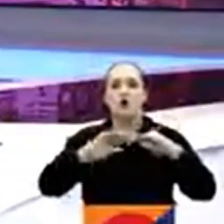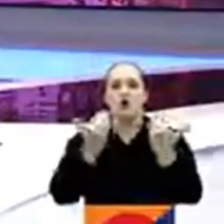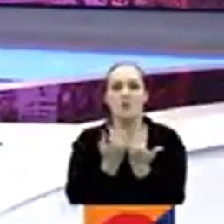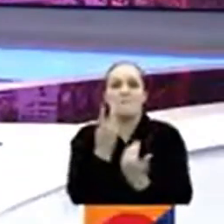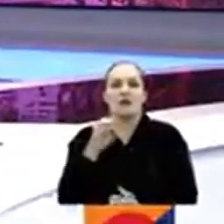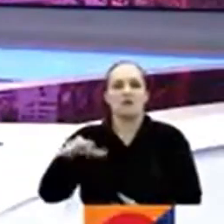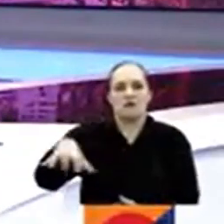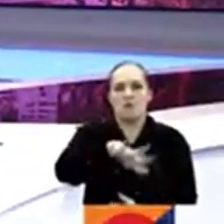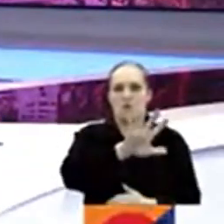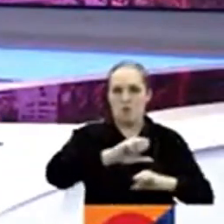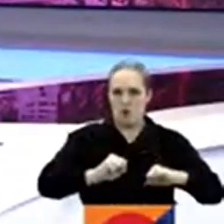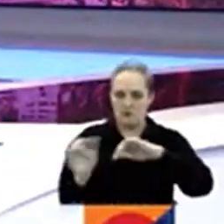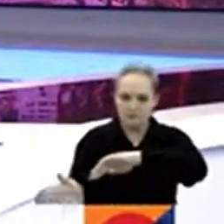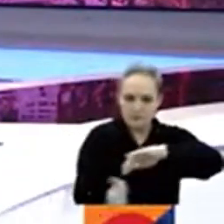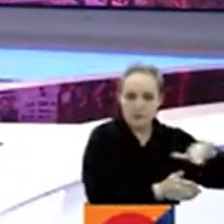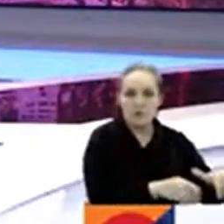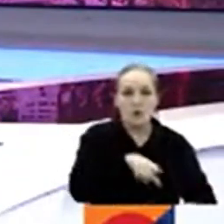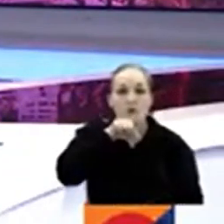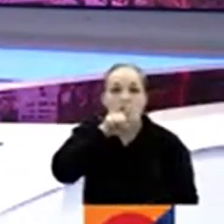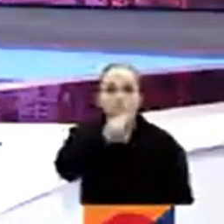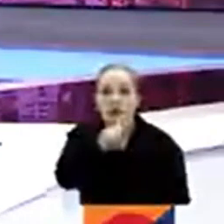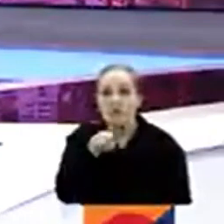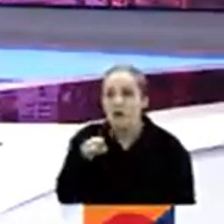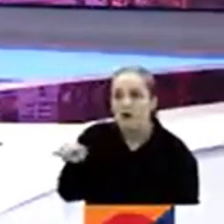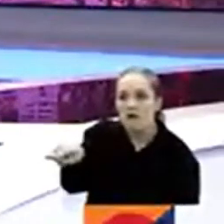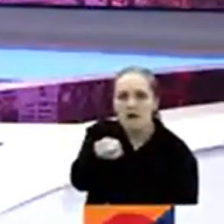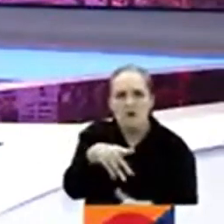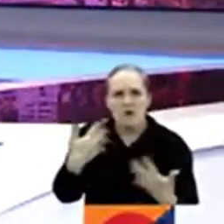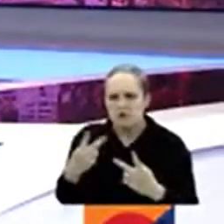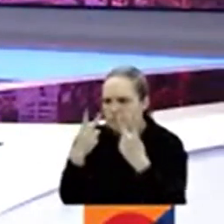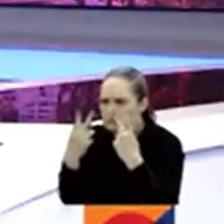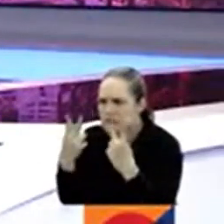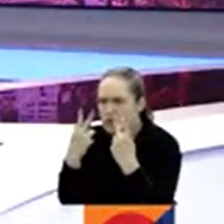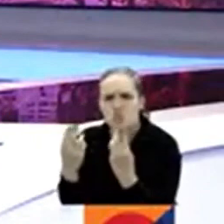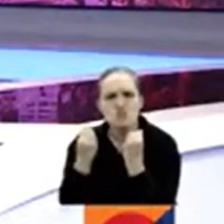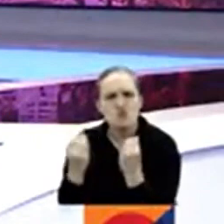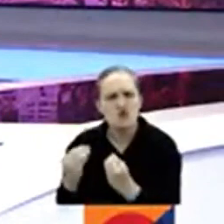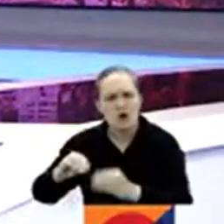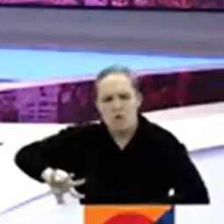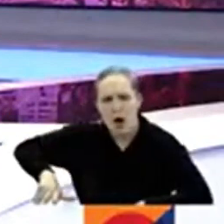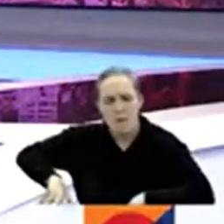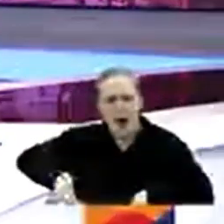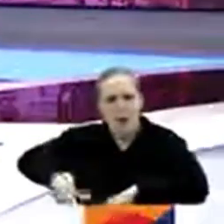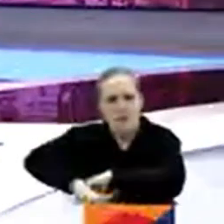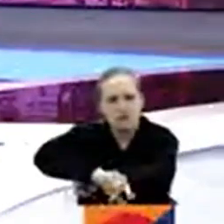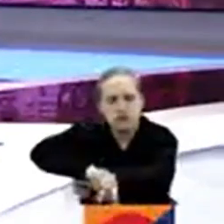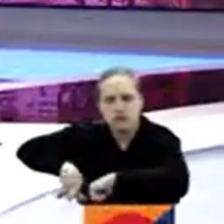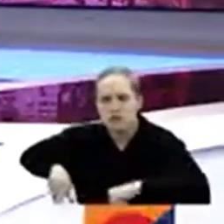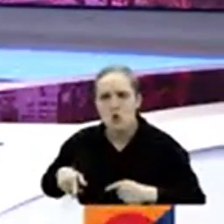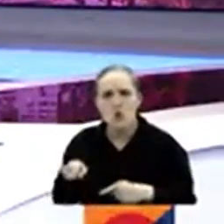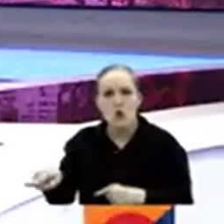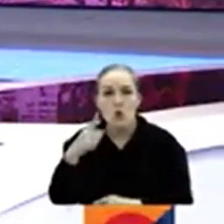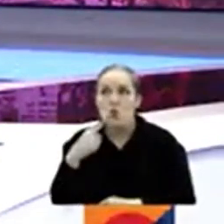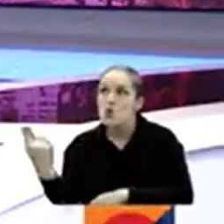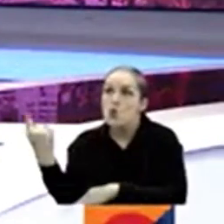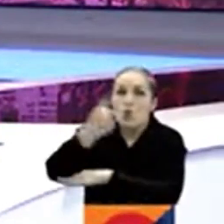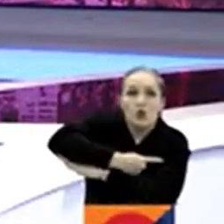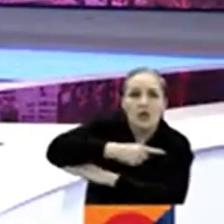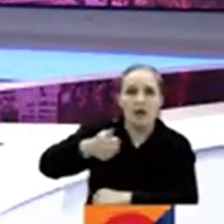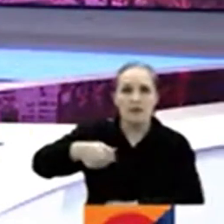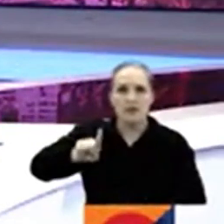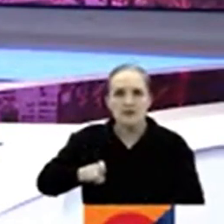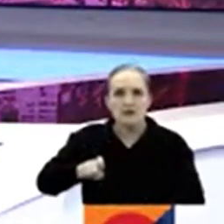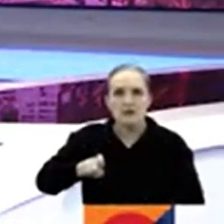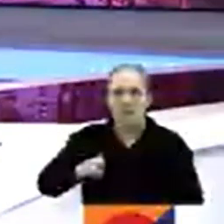En Bucaramanga, las autoridades se encuentran en alerta por el aumento de los robos. A día, a los días, se reportan casi 16 hurtos.